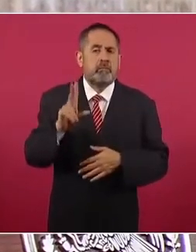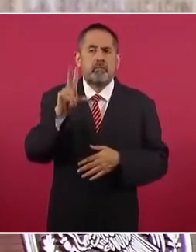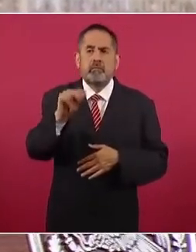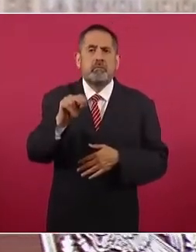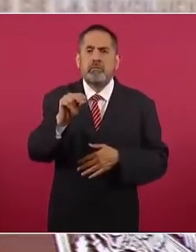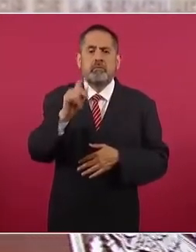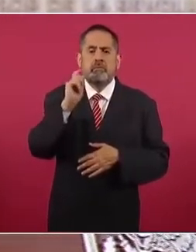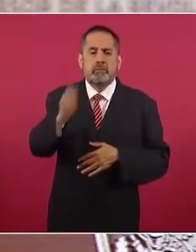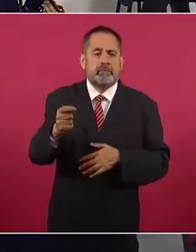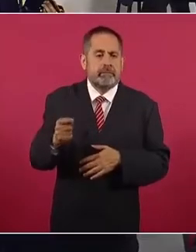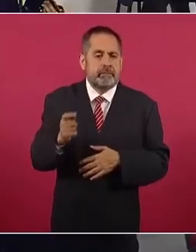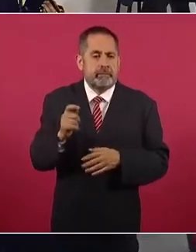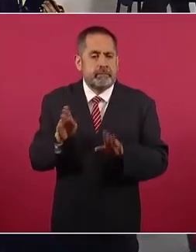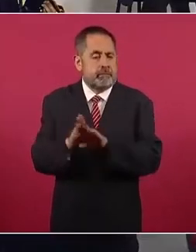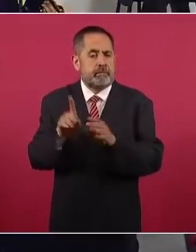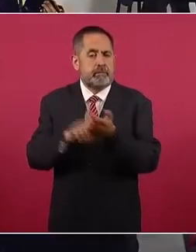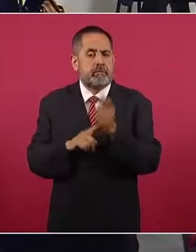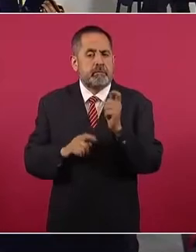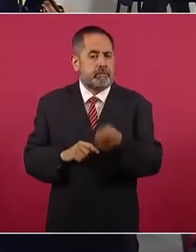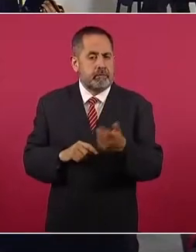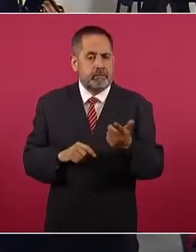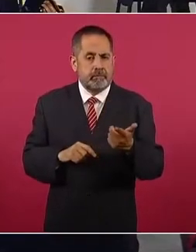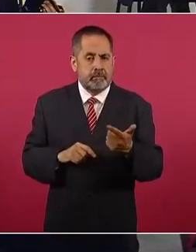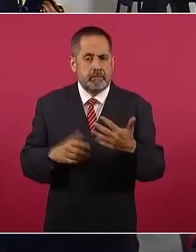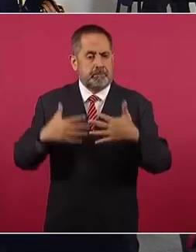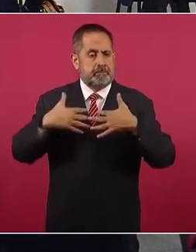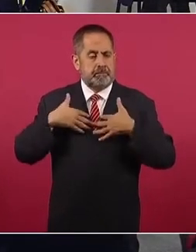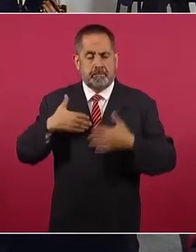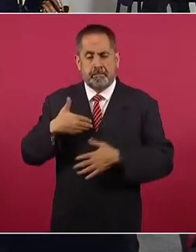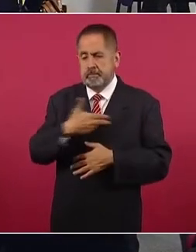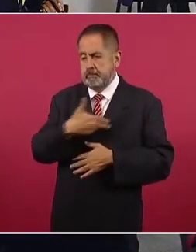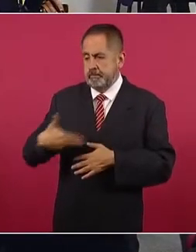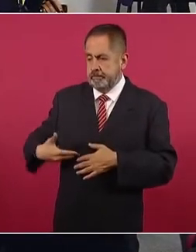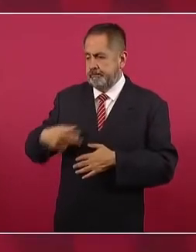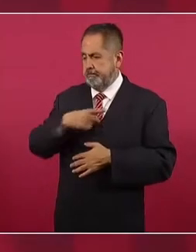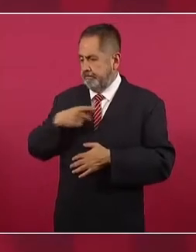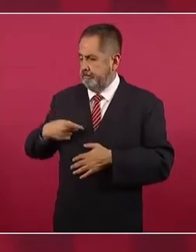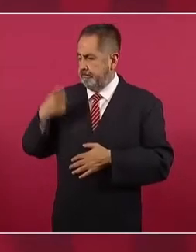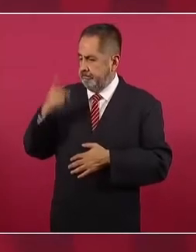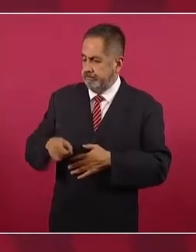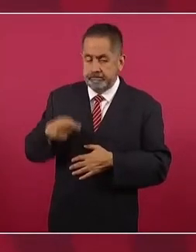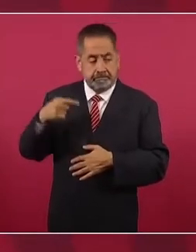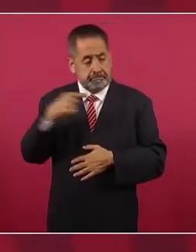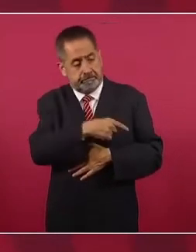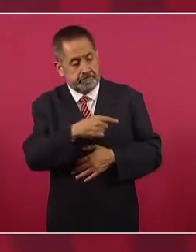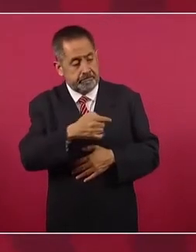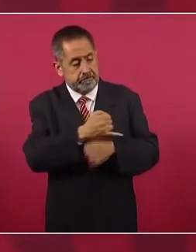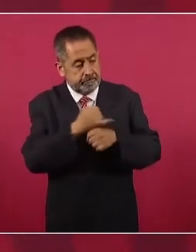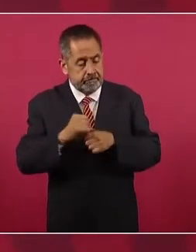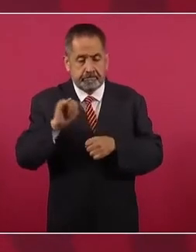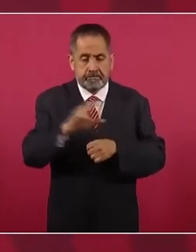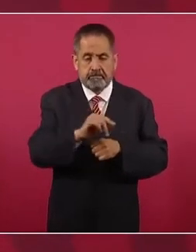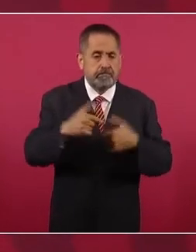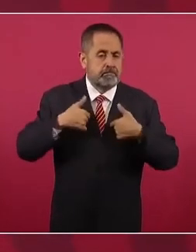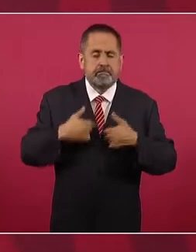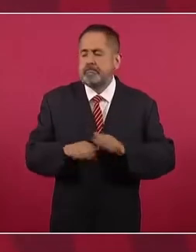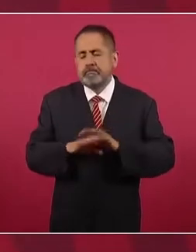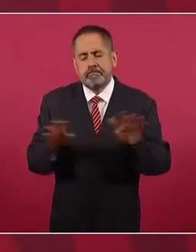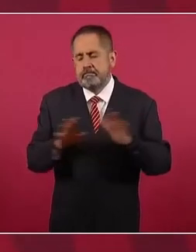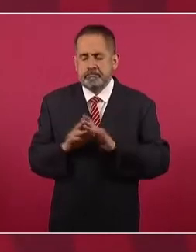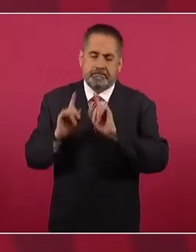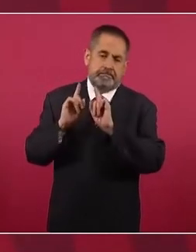que tenga que ver con el Ejecutivo, con el presidente. Presidente,